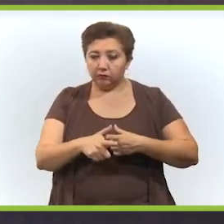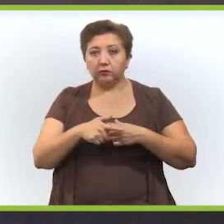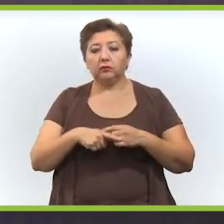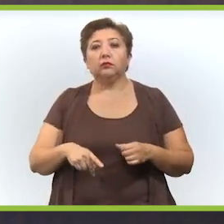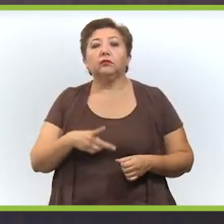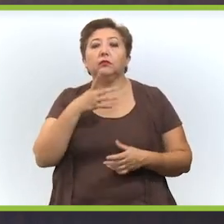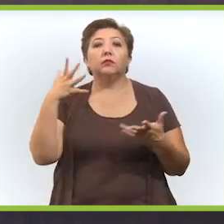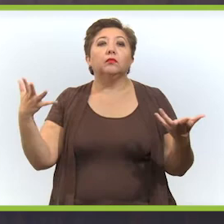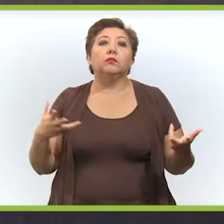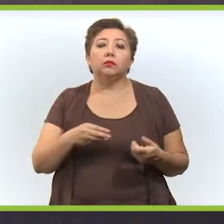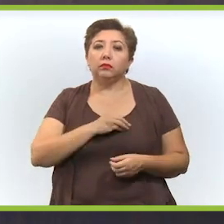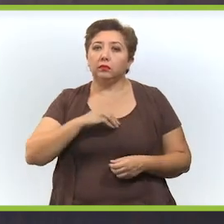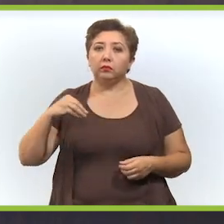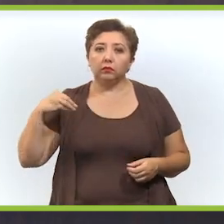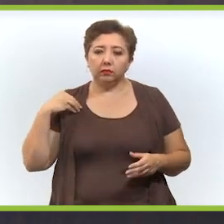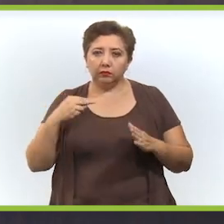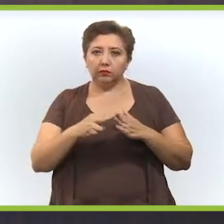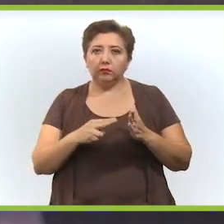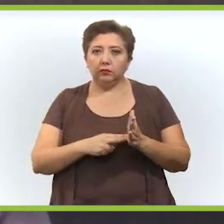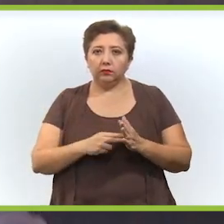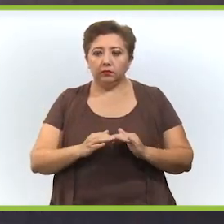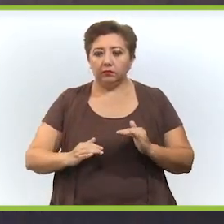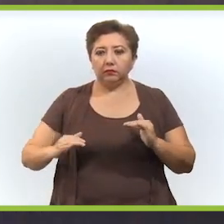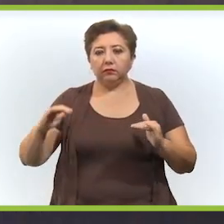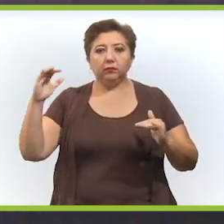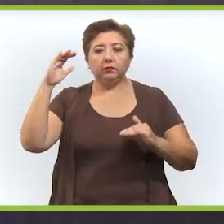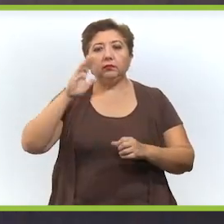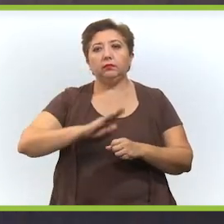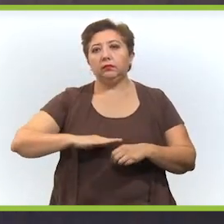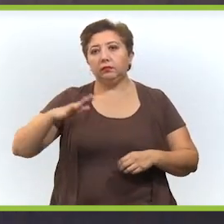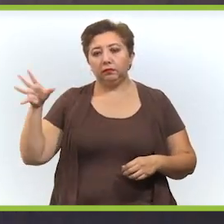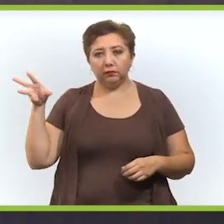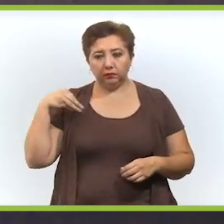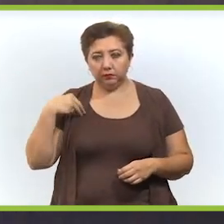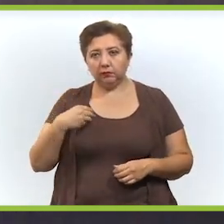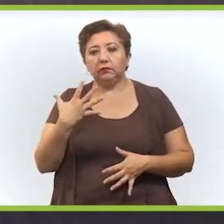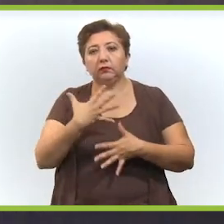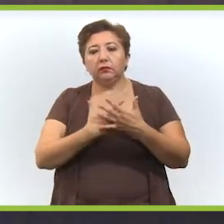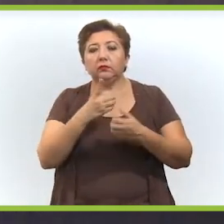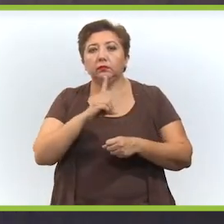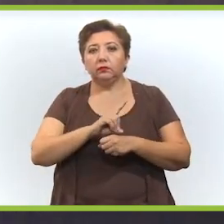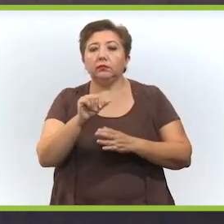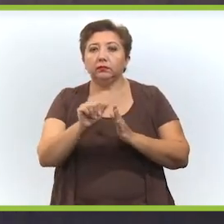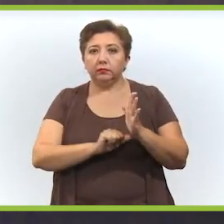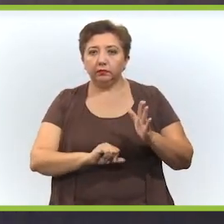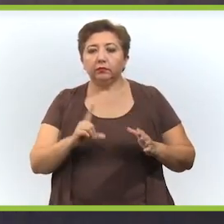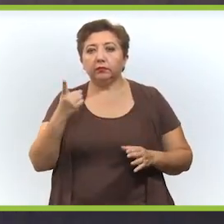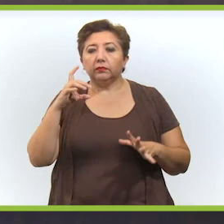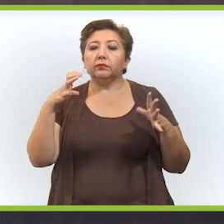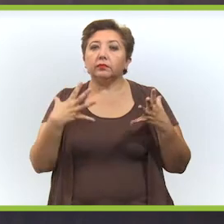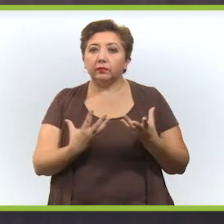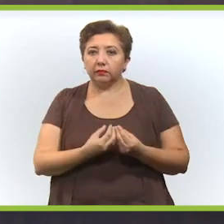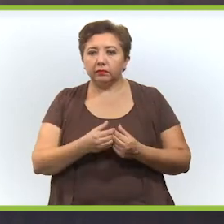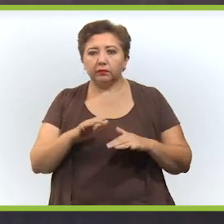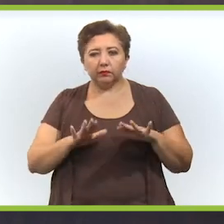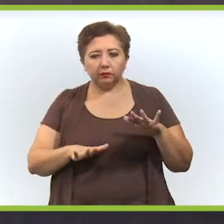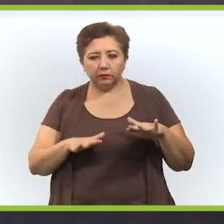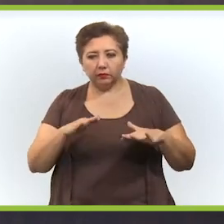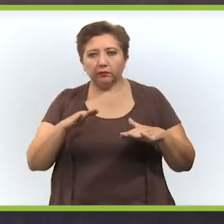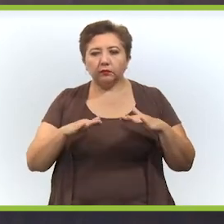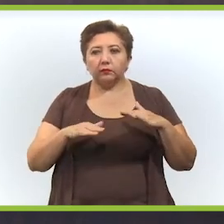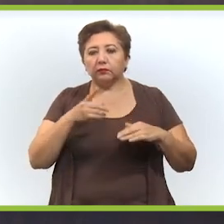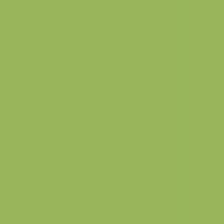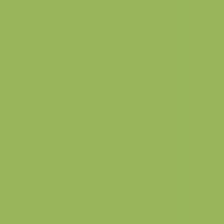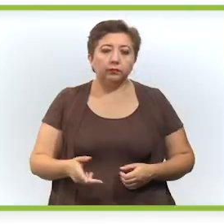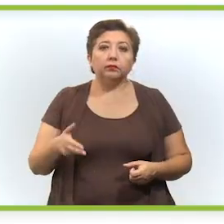Llevamos ya 15 días del mes de diciembre y estamos estables. La parte más complicada son los segundos 15 días, porque es cuando hay más posadas, la